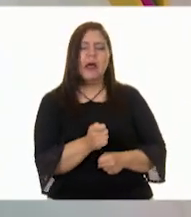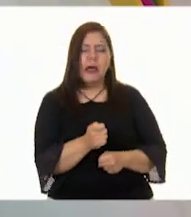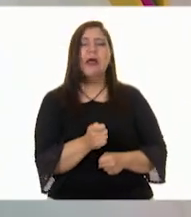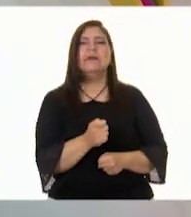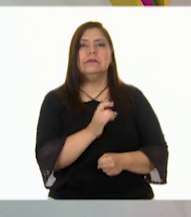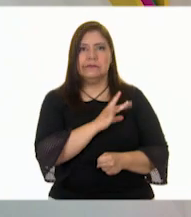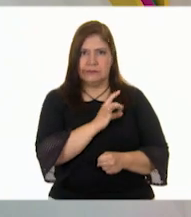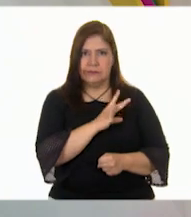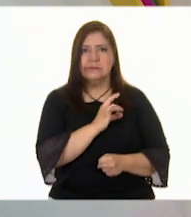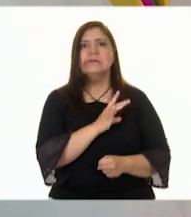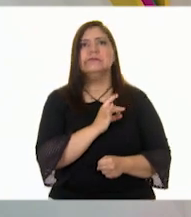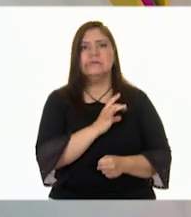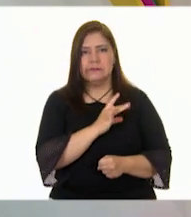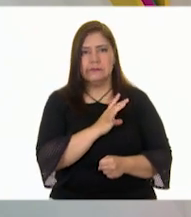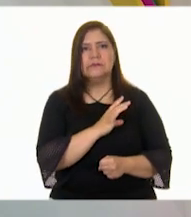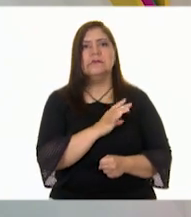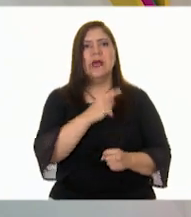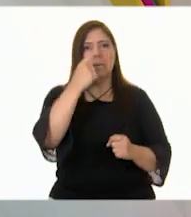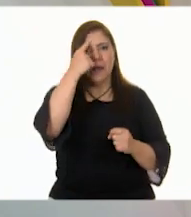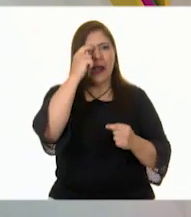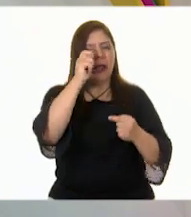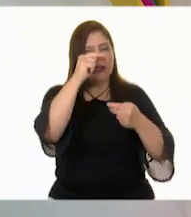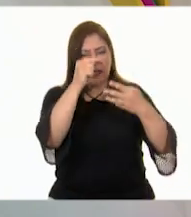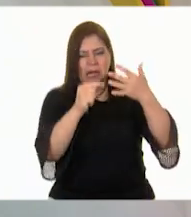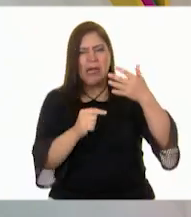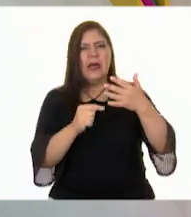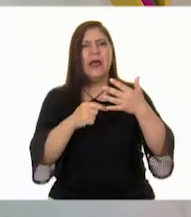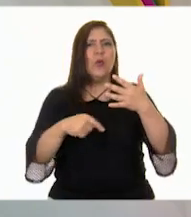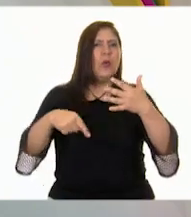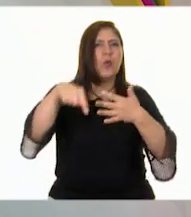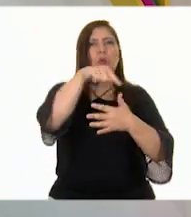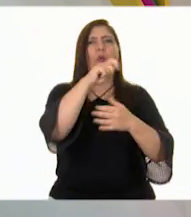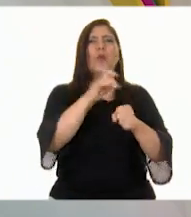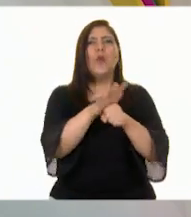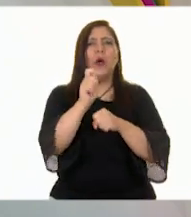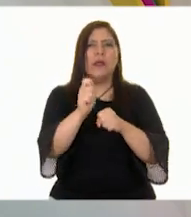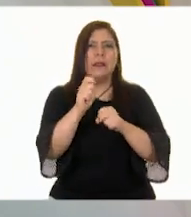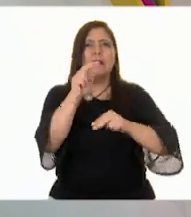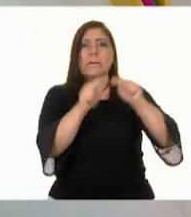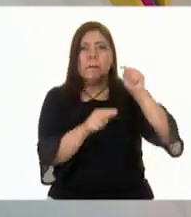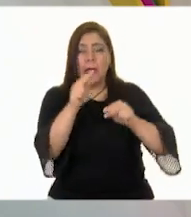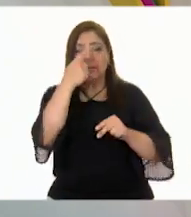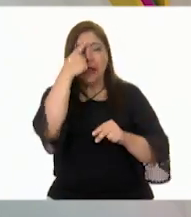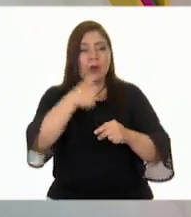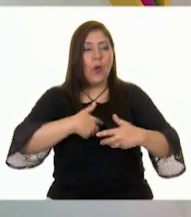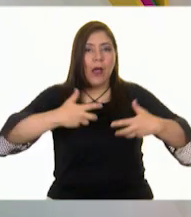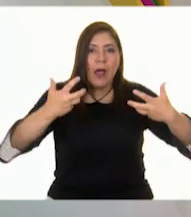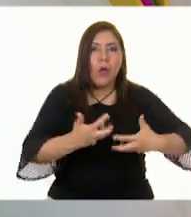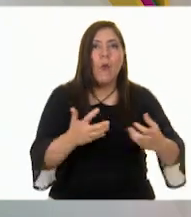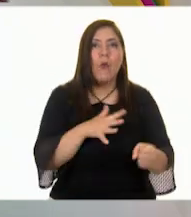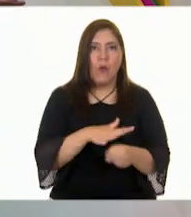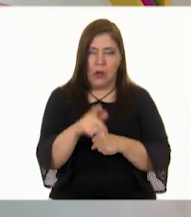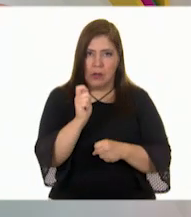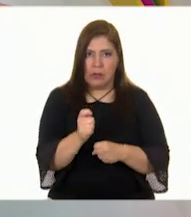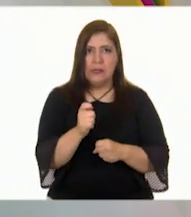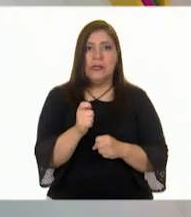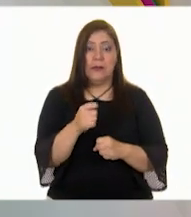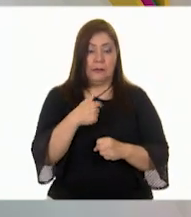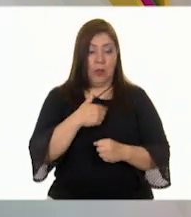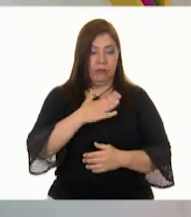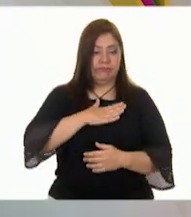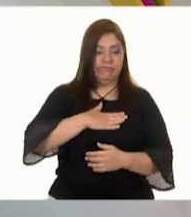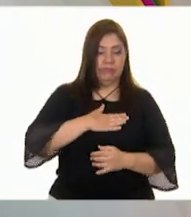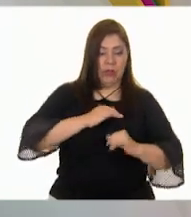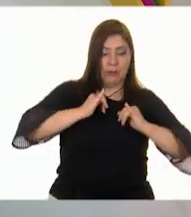sus intensidades para reaccionar de la mejor manera ante cualquier circunstancia, tanto de manera personal como colectiva.